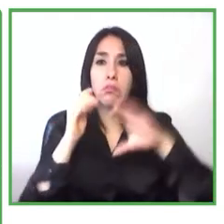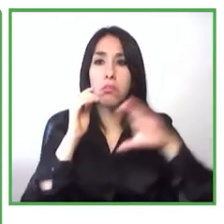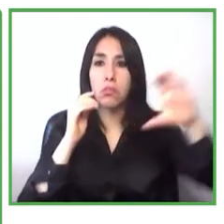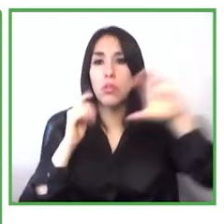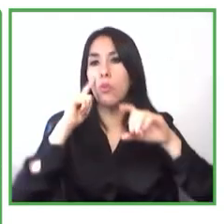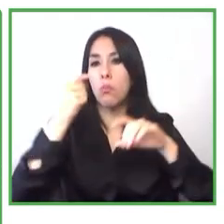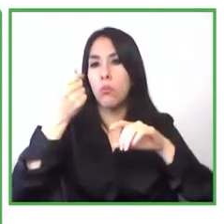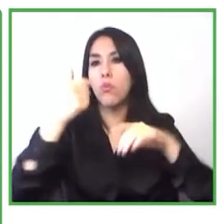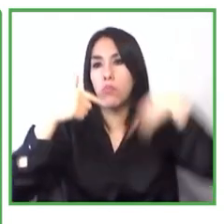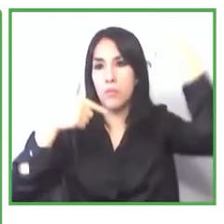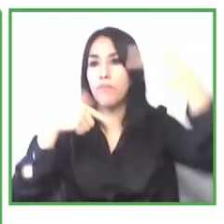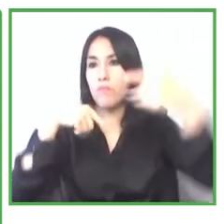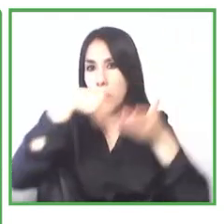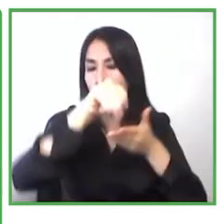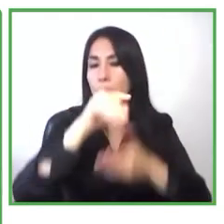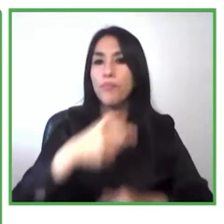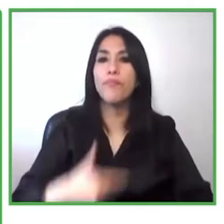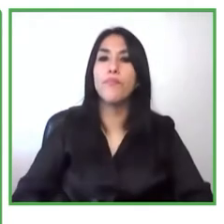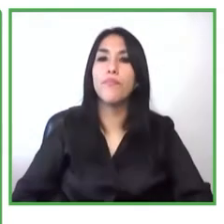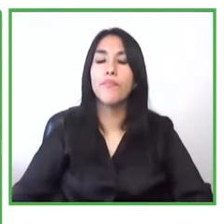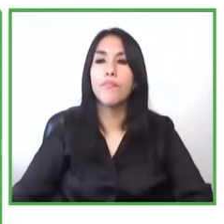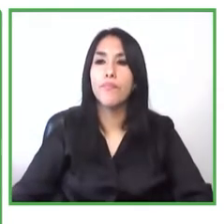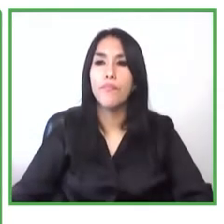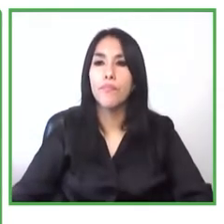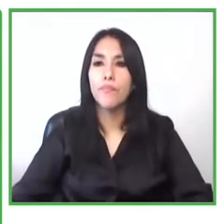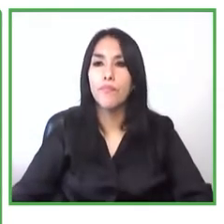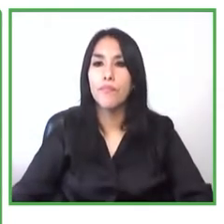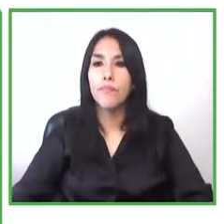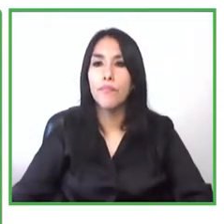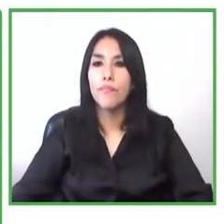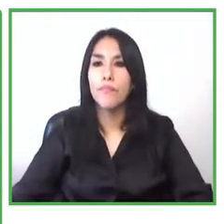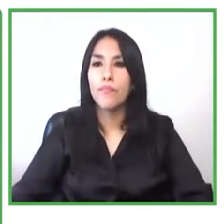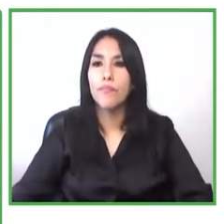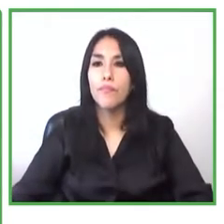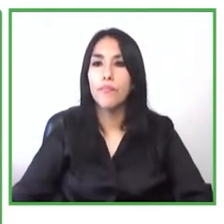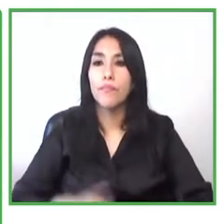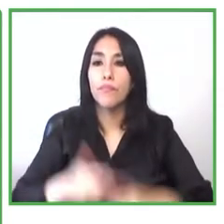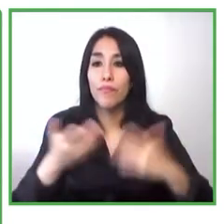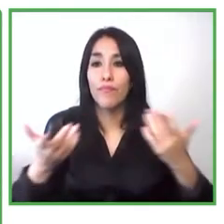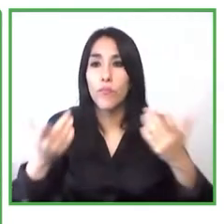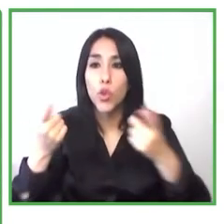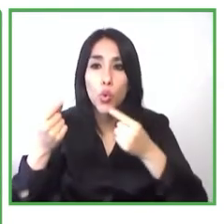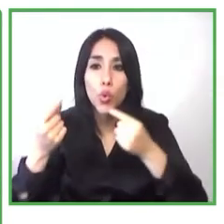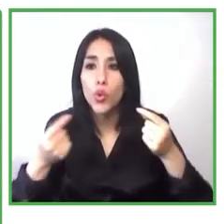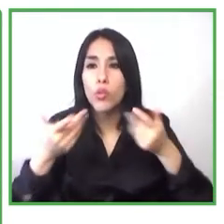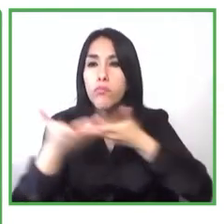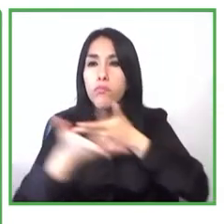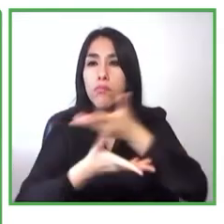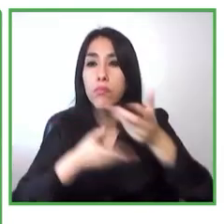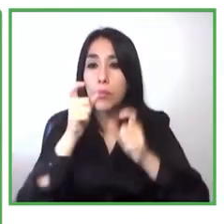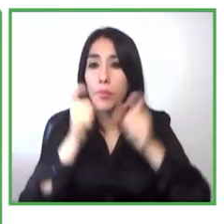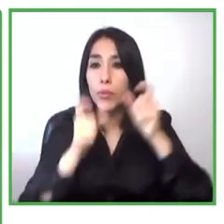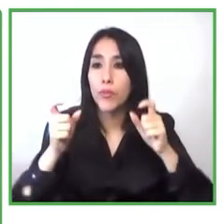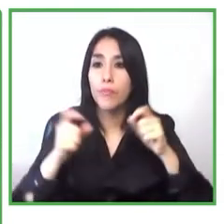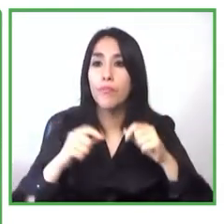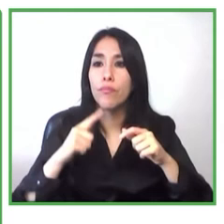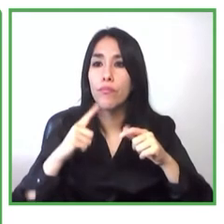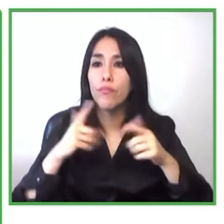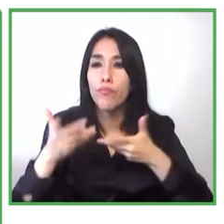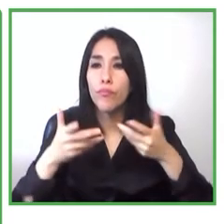donde se realiza la interacción de personas con discapacidad es su oportunidad para compartir su experiencia